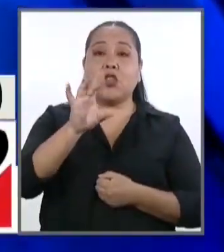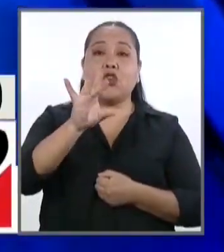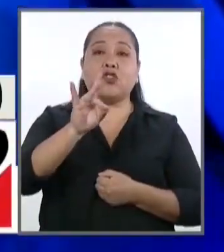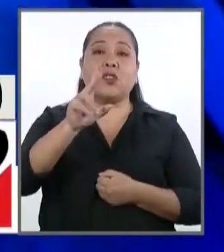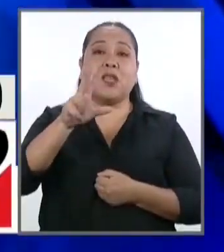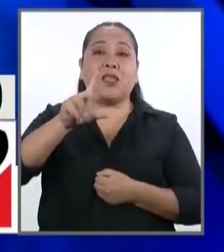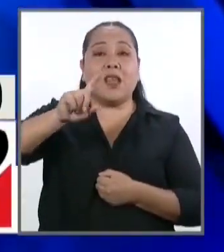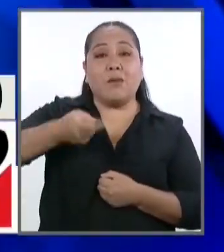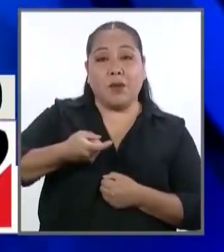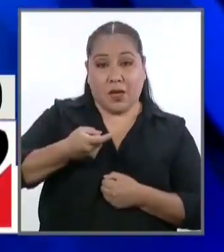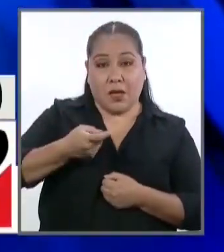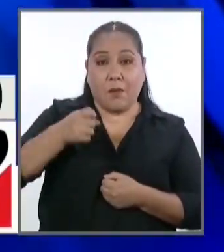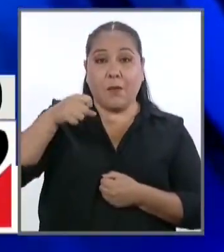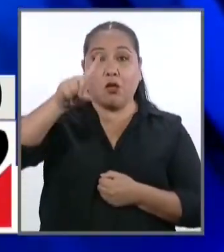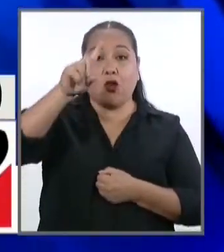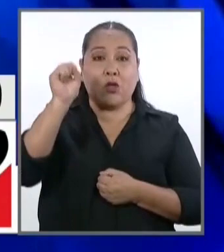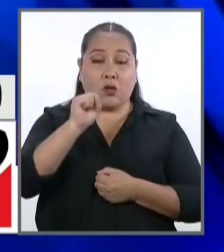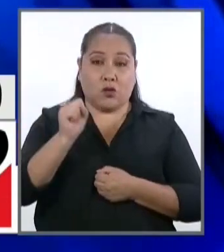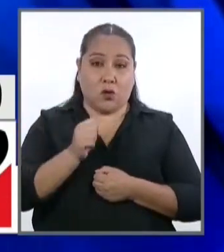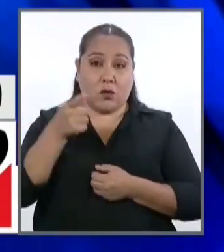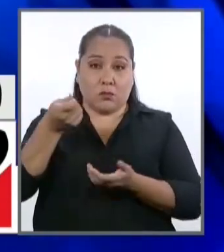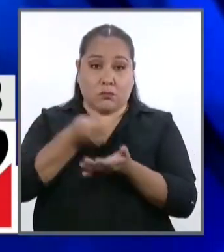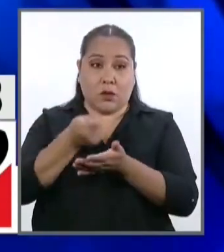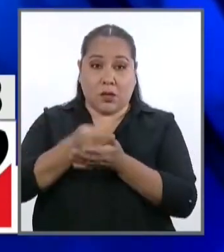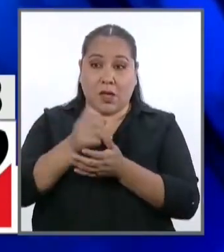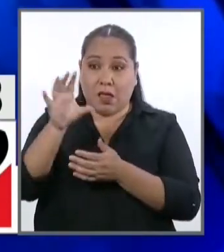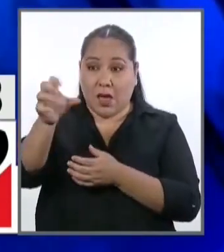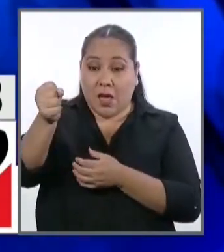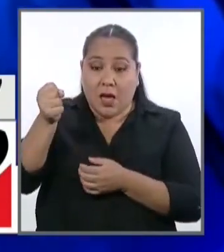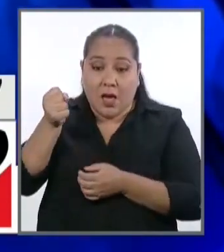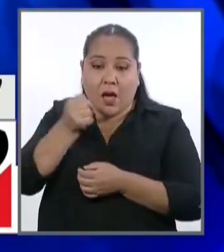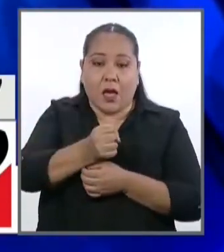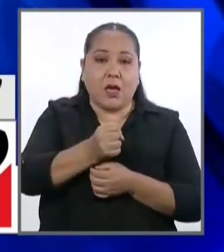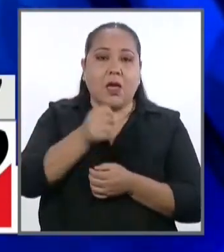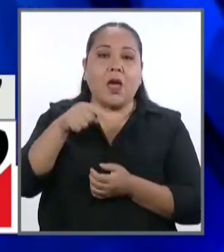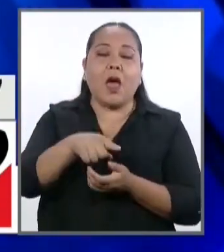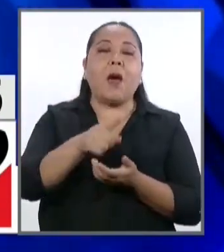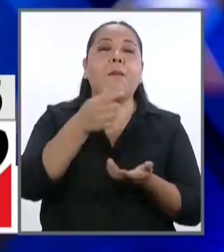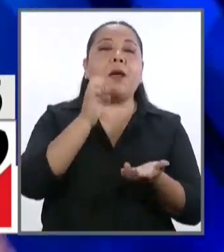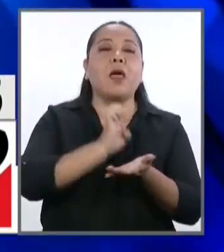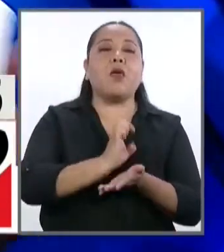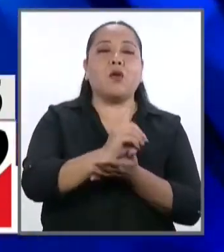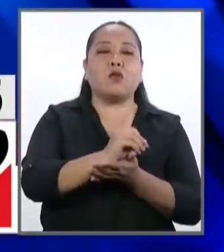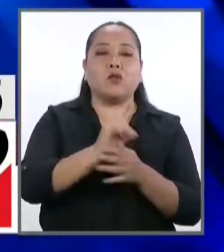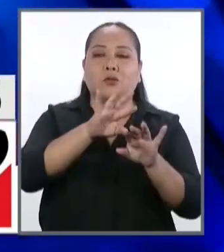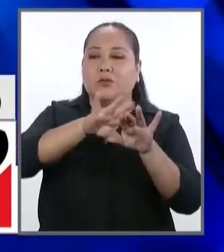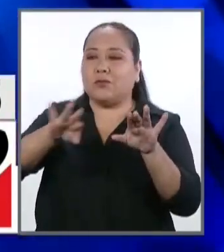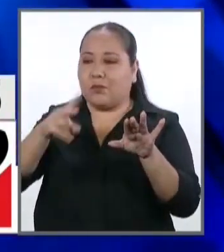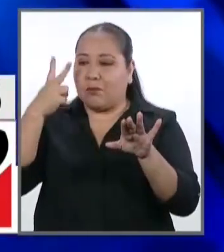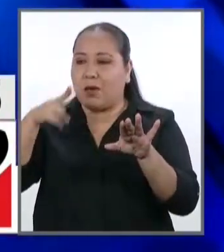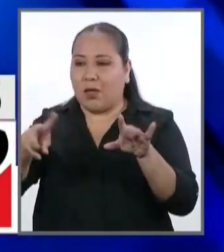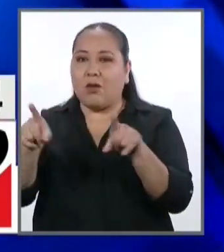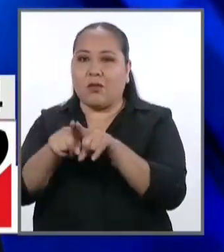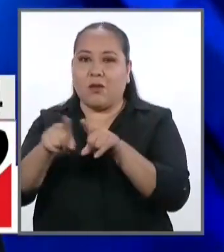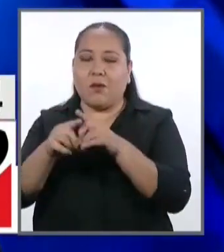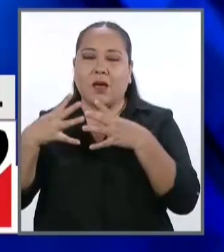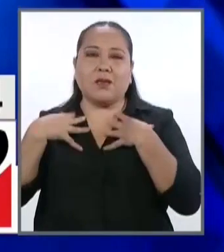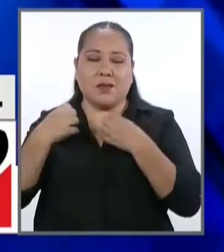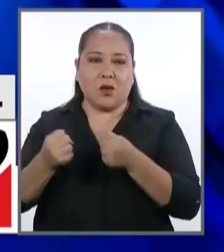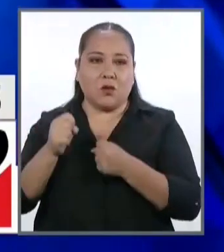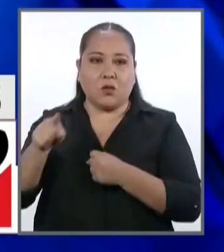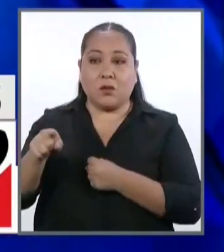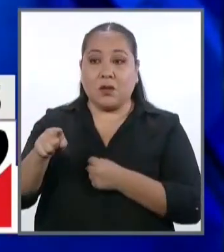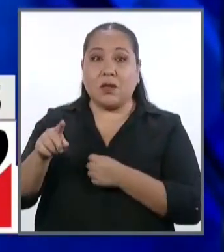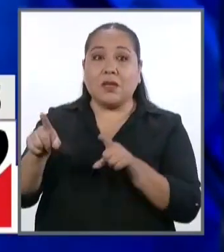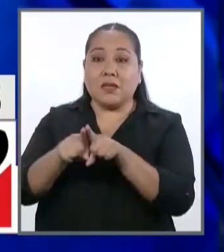mil millones de soles de presupuesto. De ahí tienen que salir los recursos para la educación, sin descuidar la salud, porque en la salud tenemos que